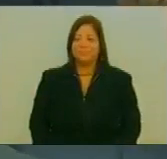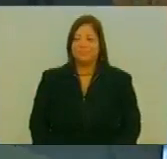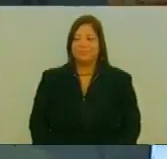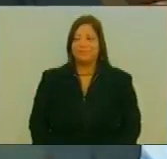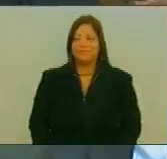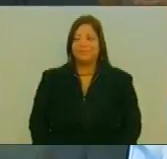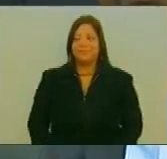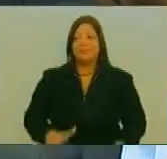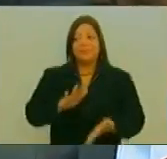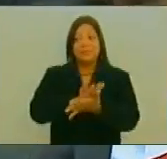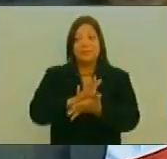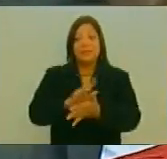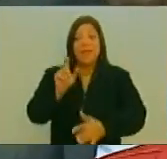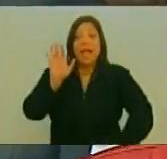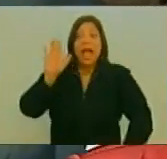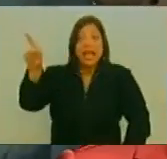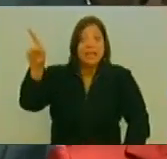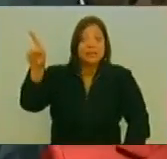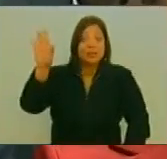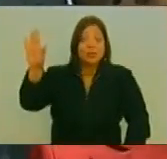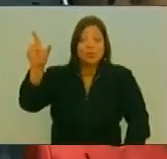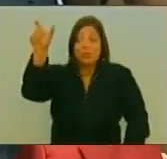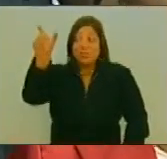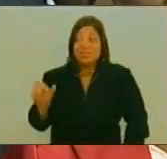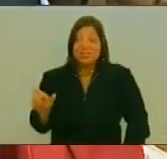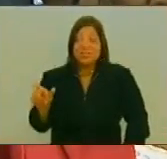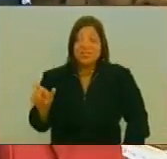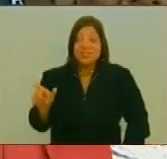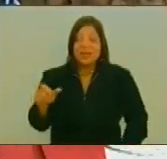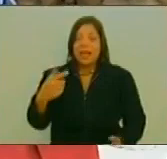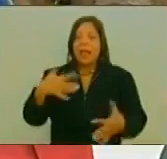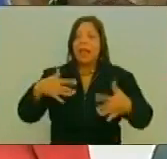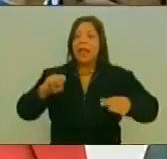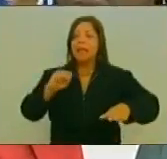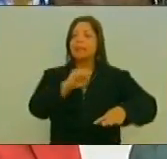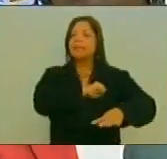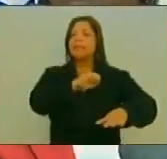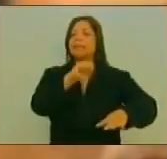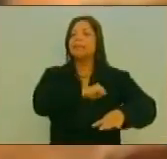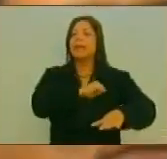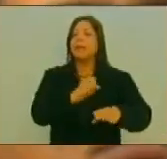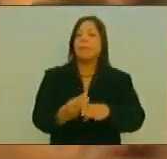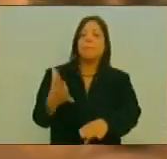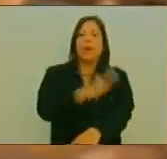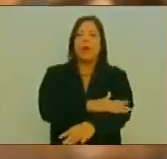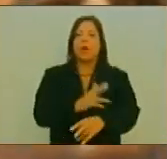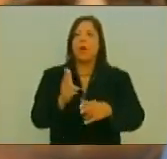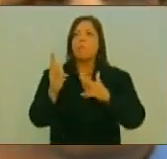Y a eso Le temen más Los Estados Unidos Que a los fusiles